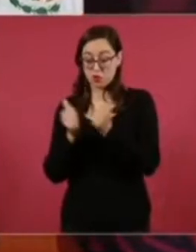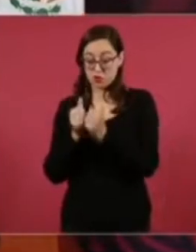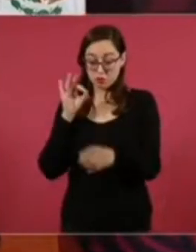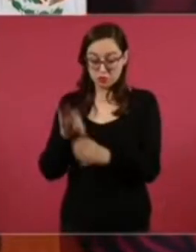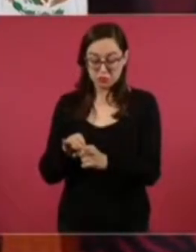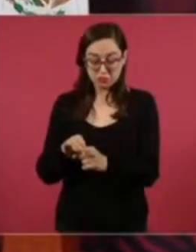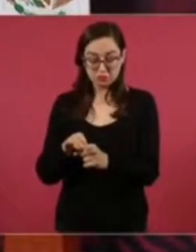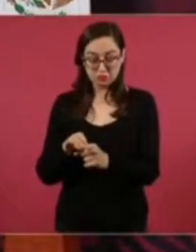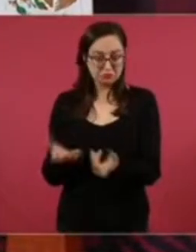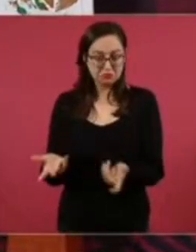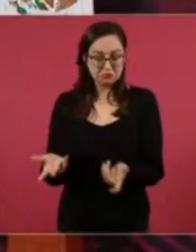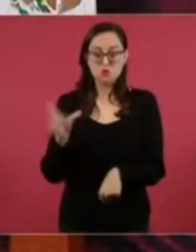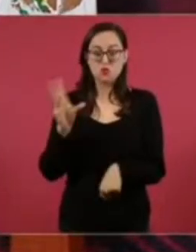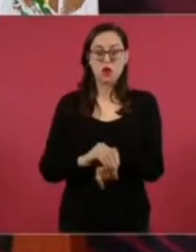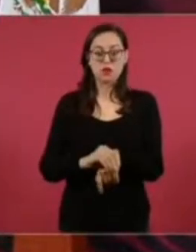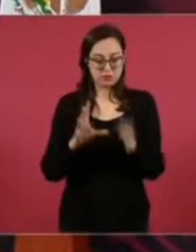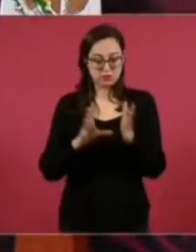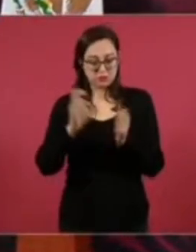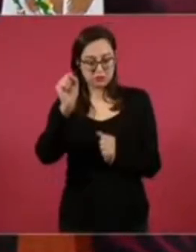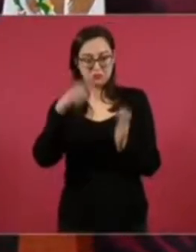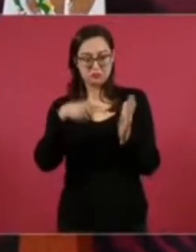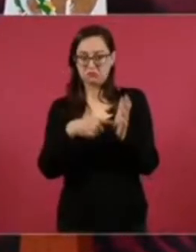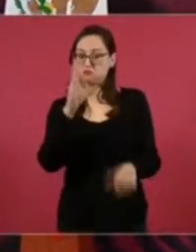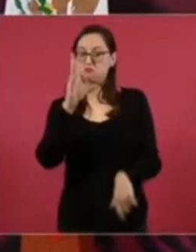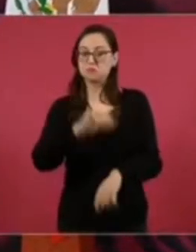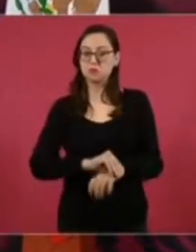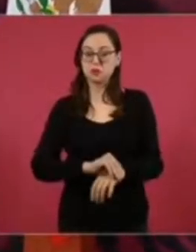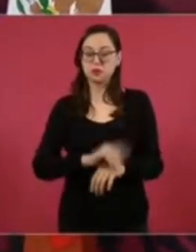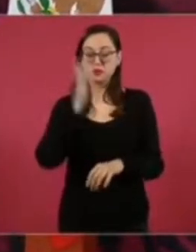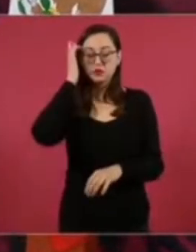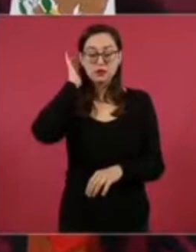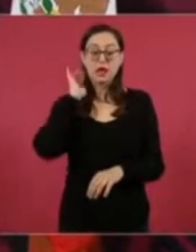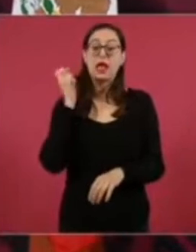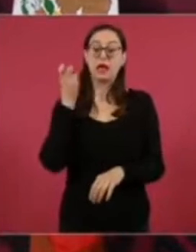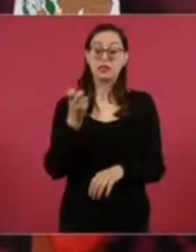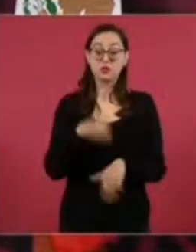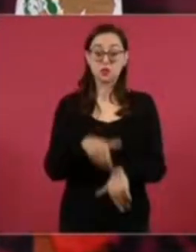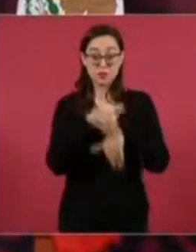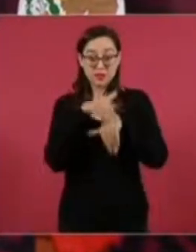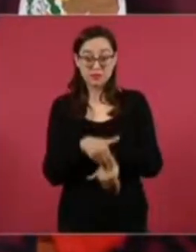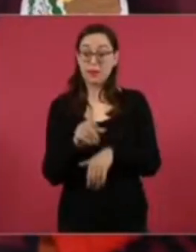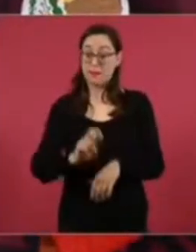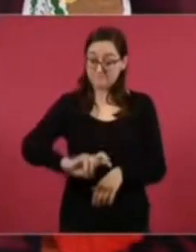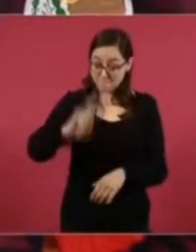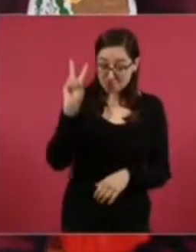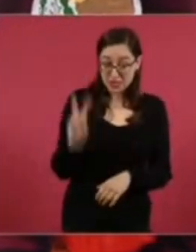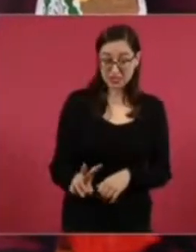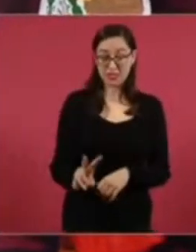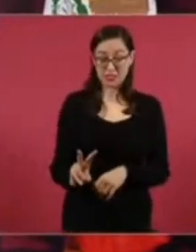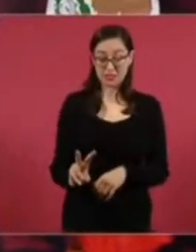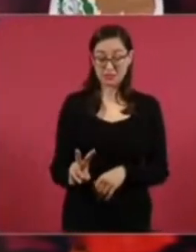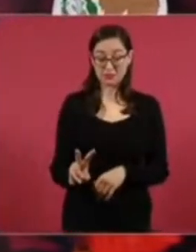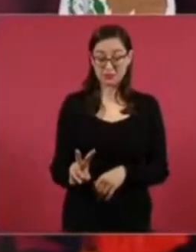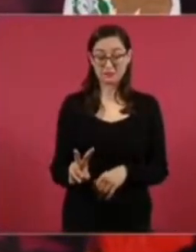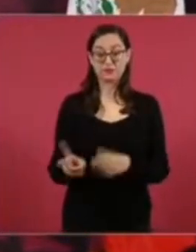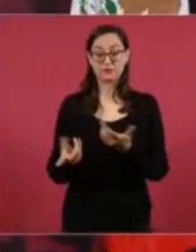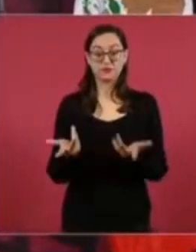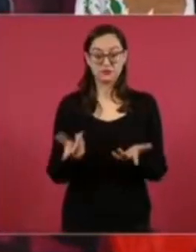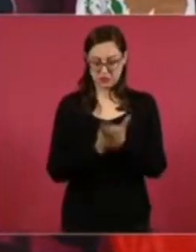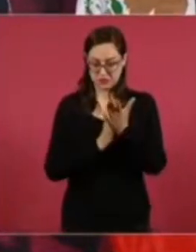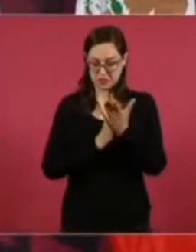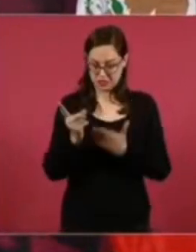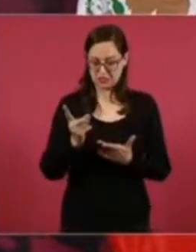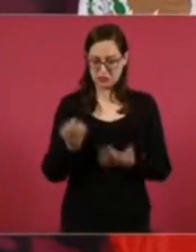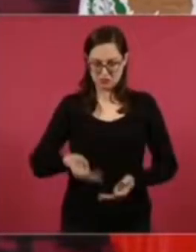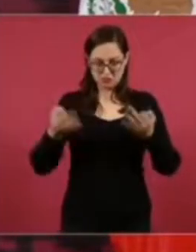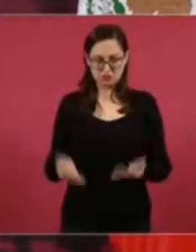en realidad de derecho y de hecho,